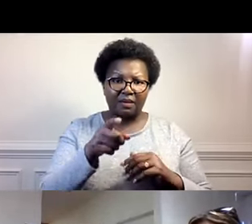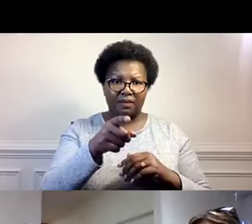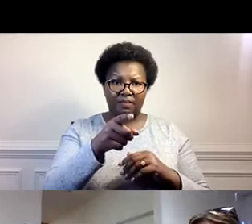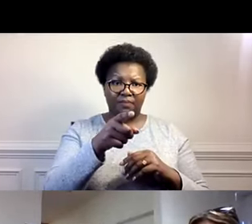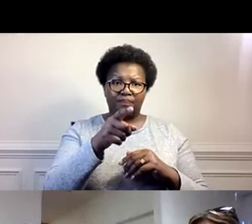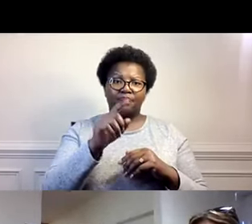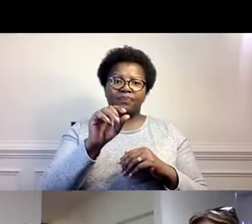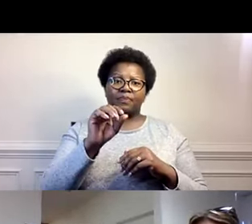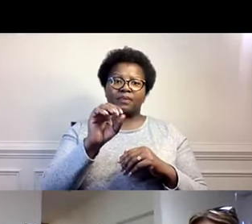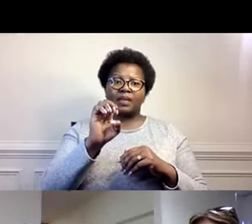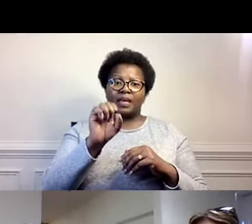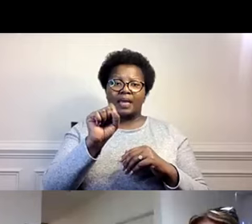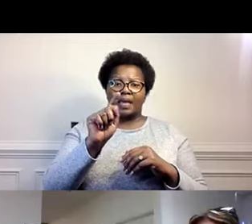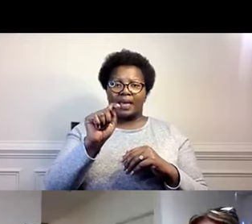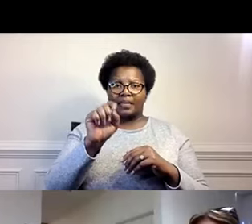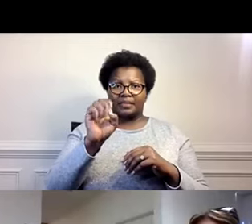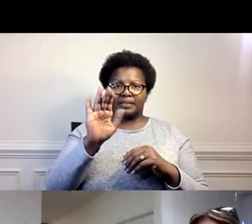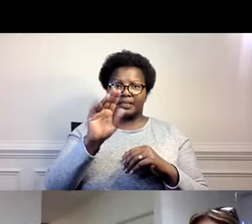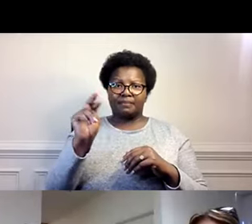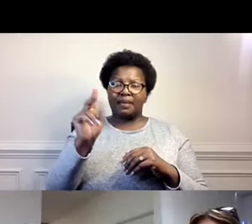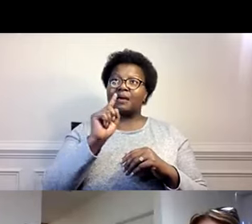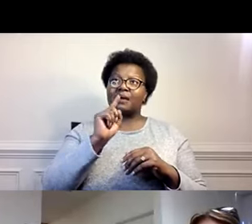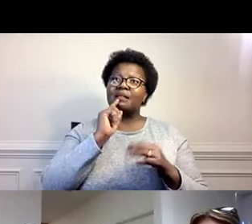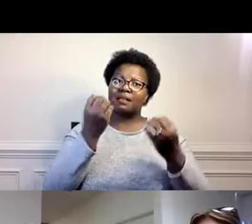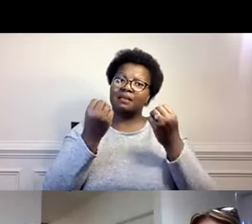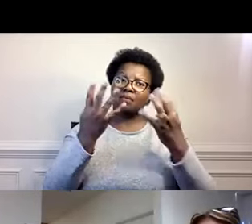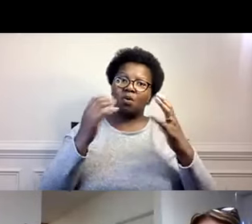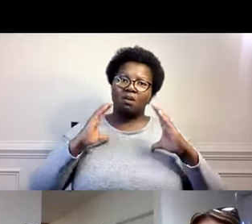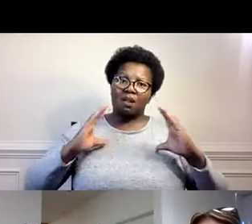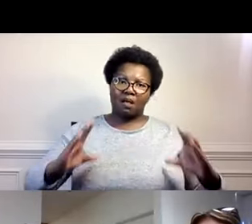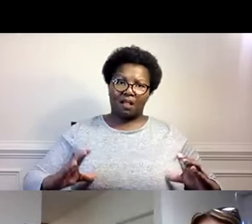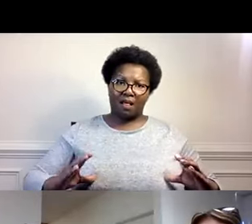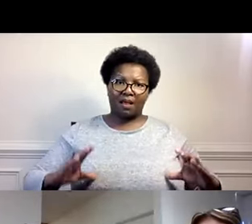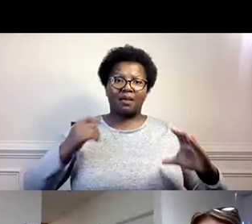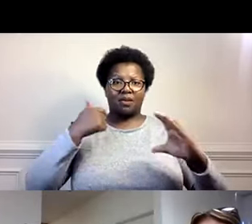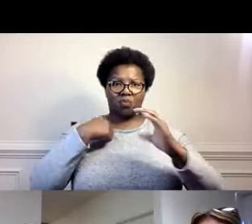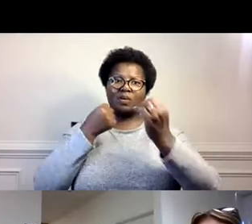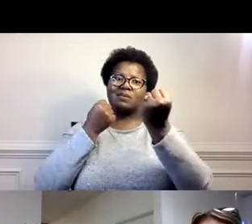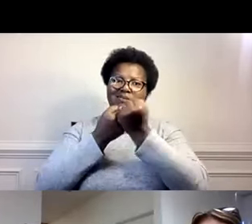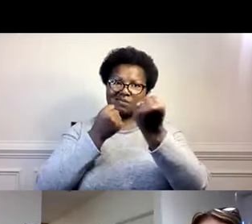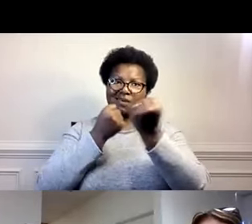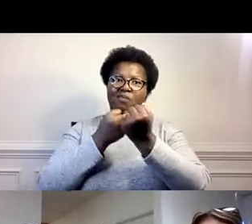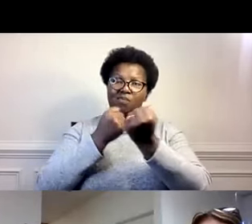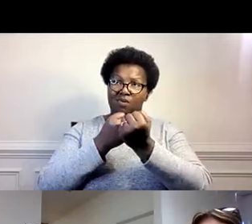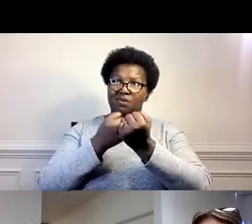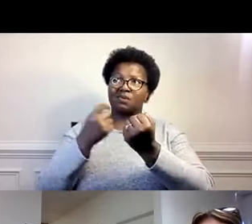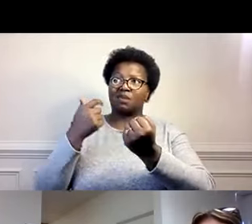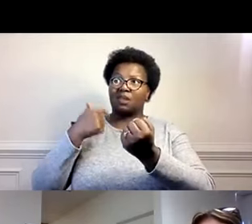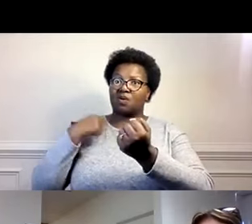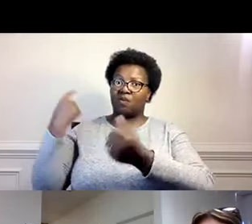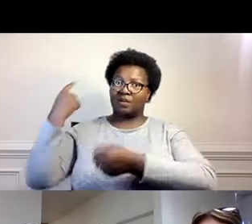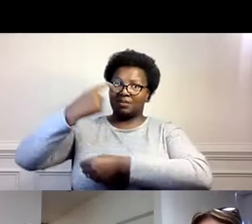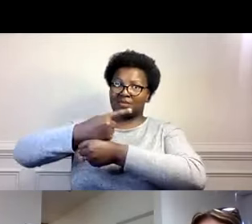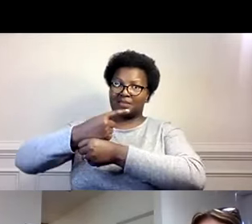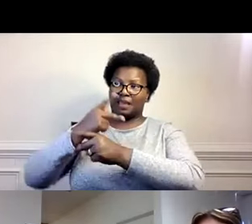Bueno, para muchos de nuestros clientes, nosotros llegamos a hacer su programa de soporte o sistema de soporte, ¿verdad? Porque